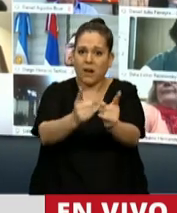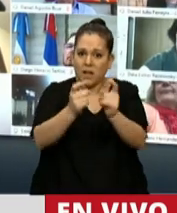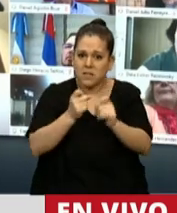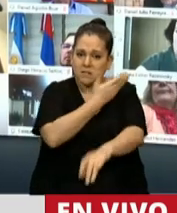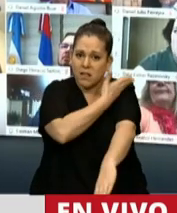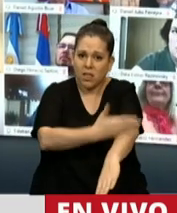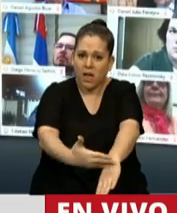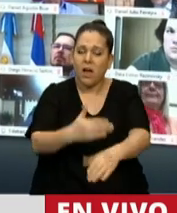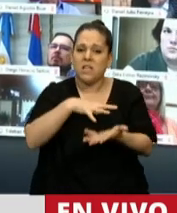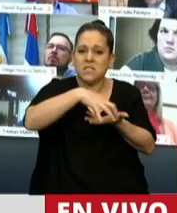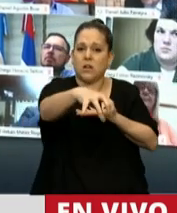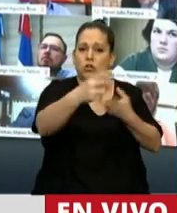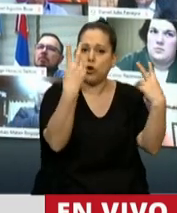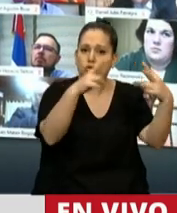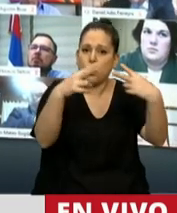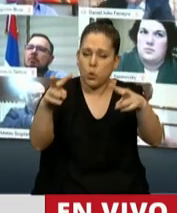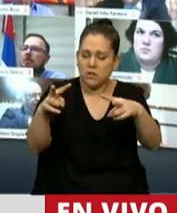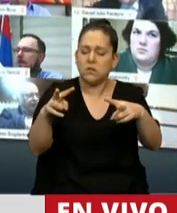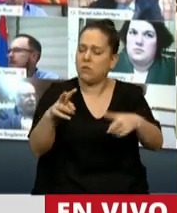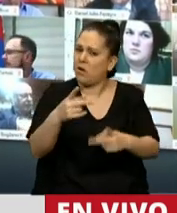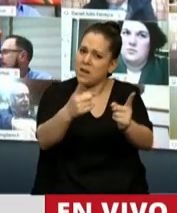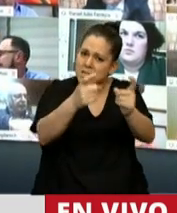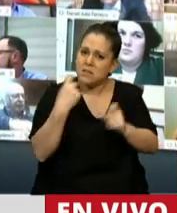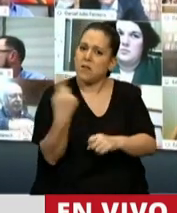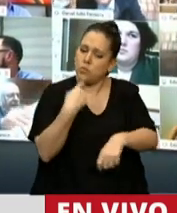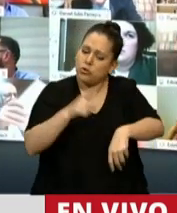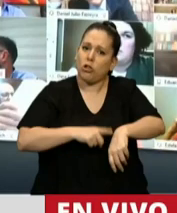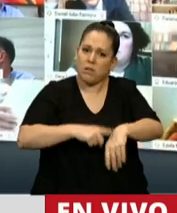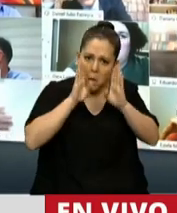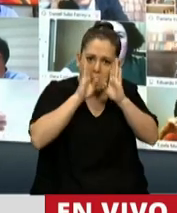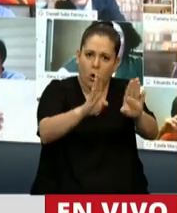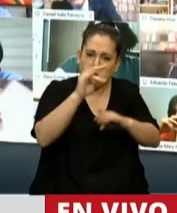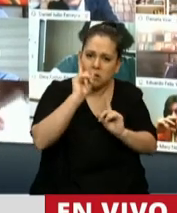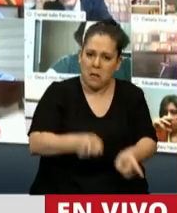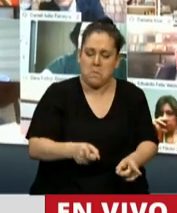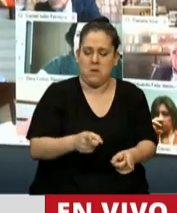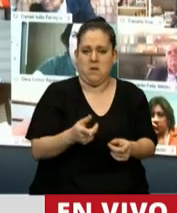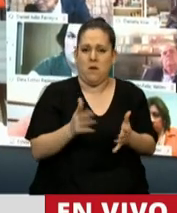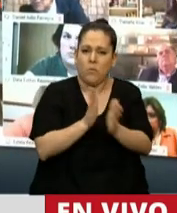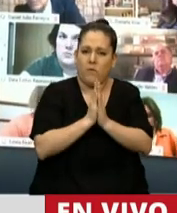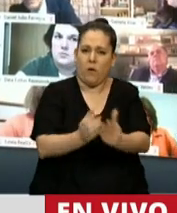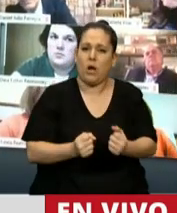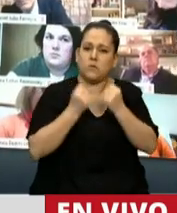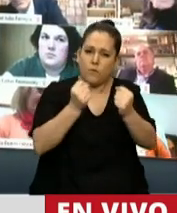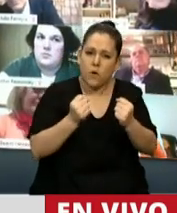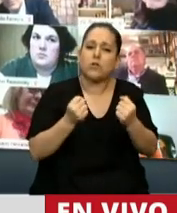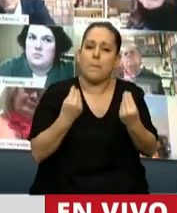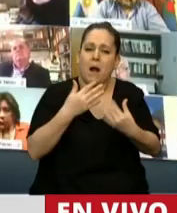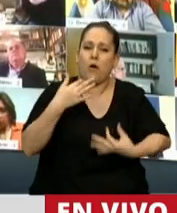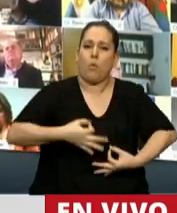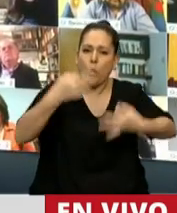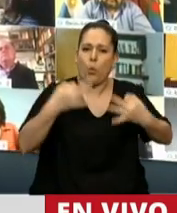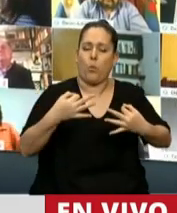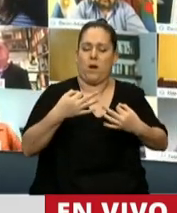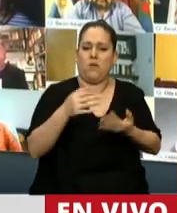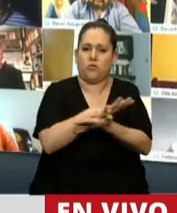del sector turístico requiere de nuestro tiempo, señor Presidente. Y hagamos un esfuerzo para que así sea. Estamos